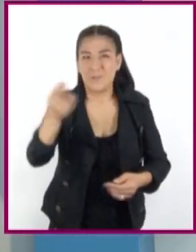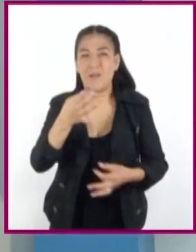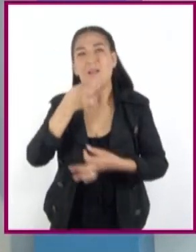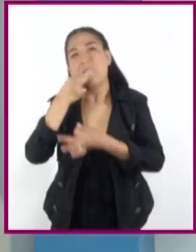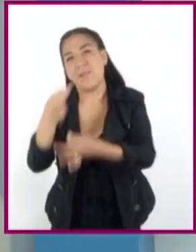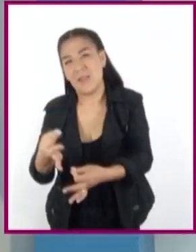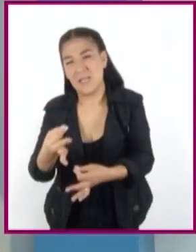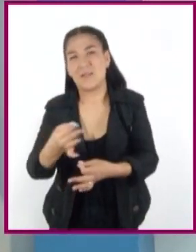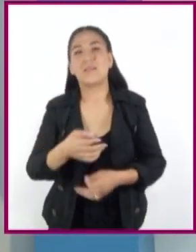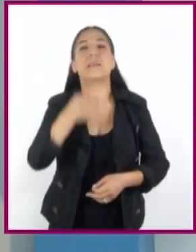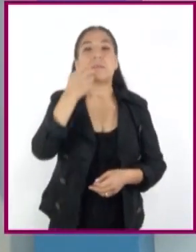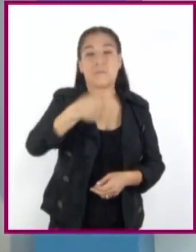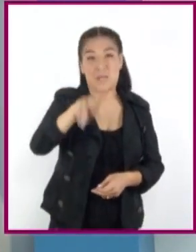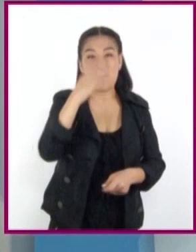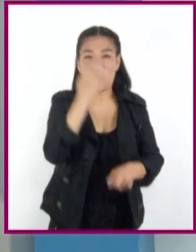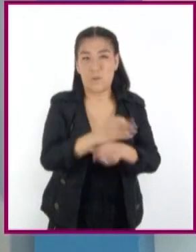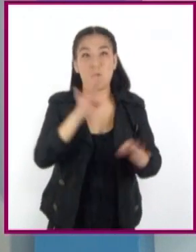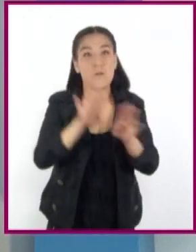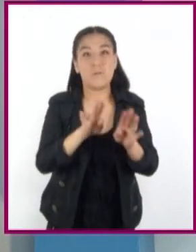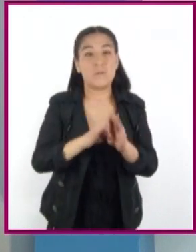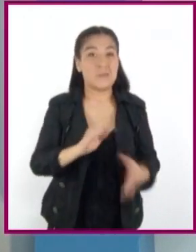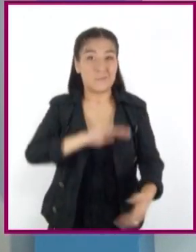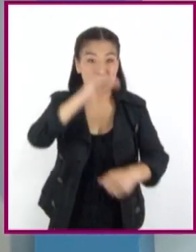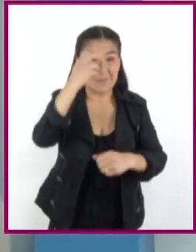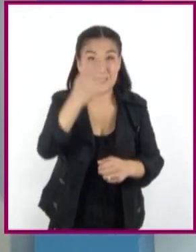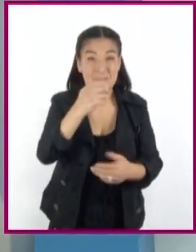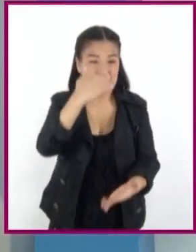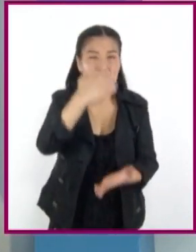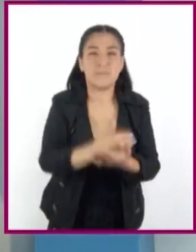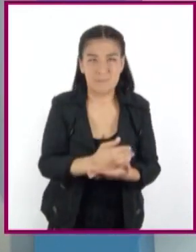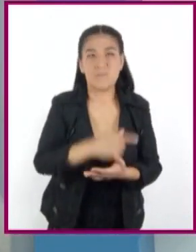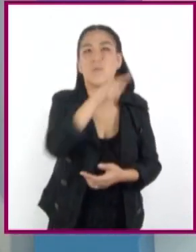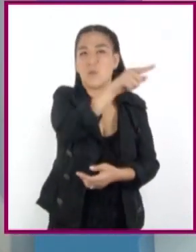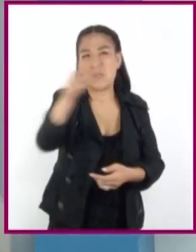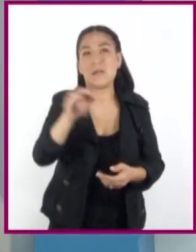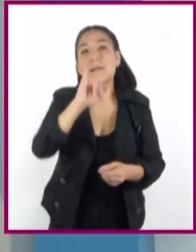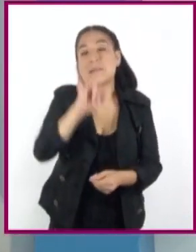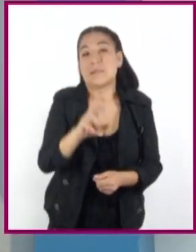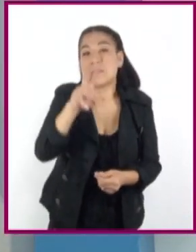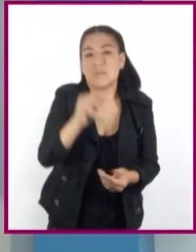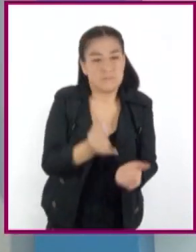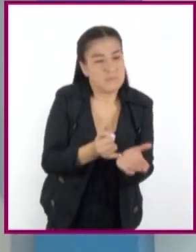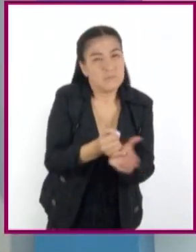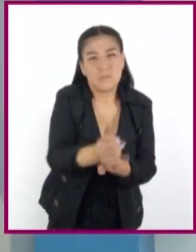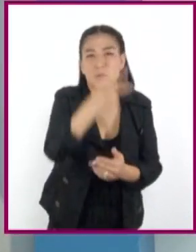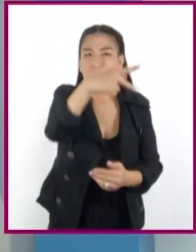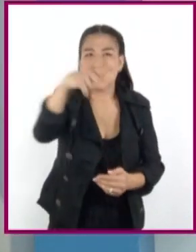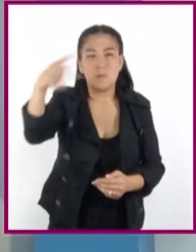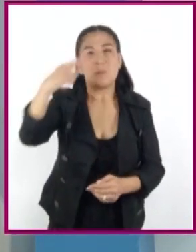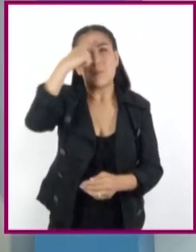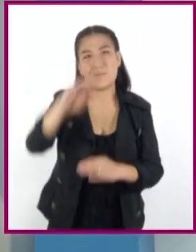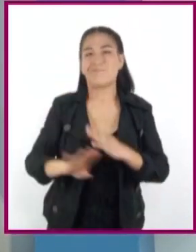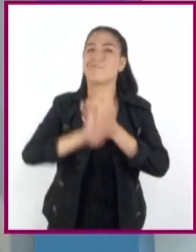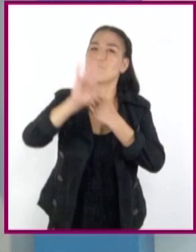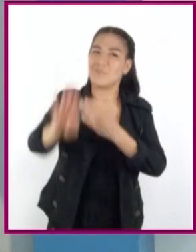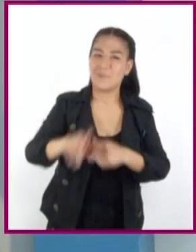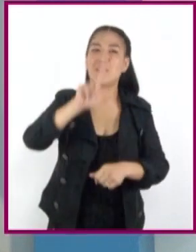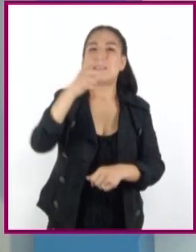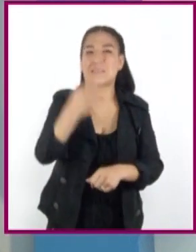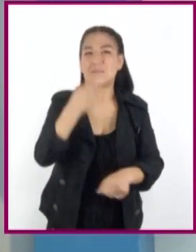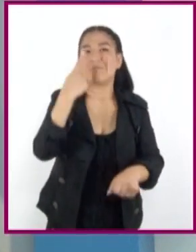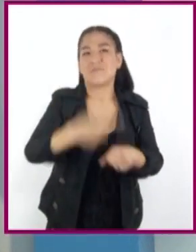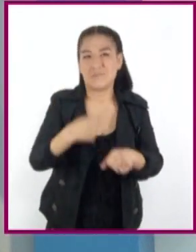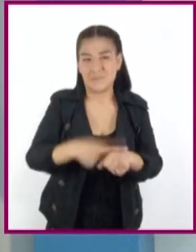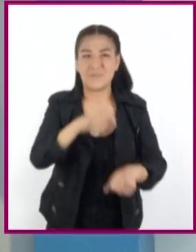no es determinante ya que pueden decidir no consumir sustancias que dañen su salud. De igual modo, la